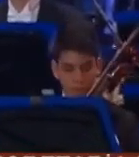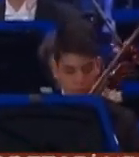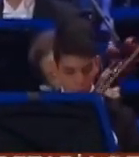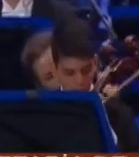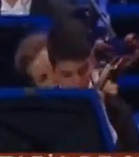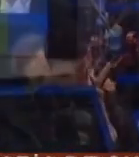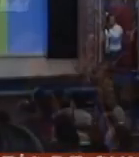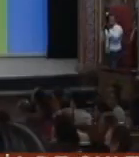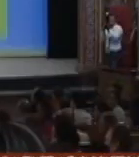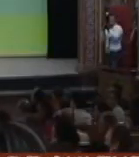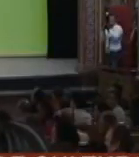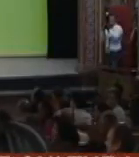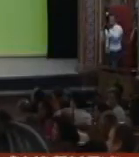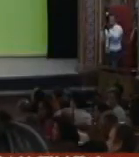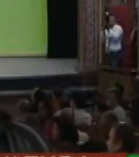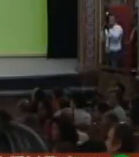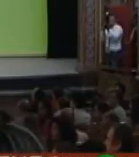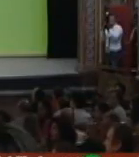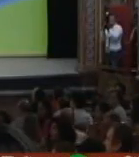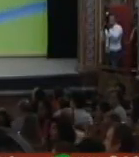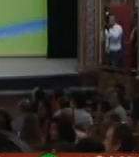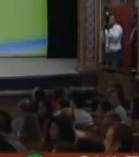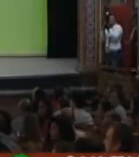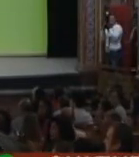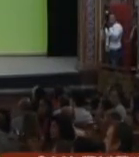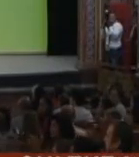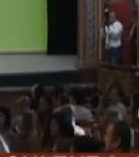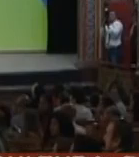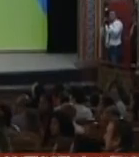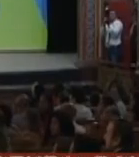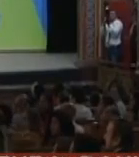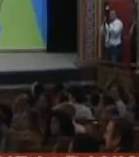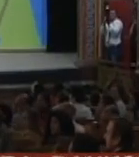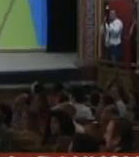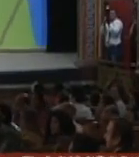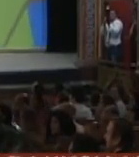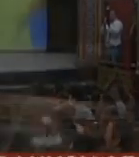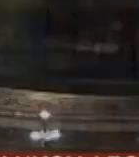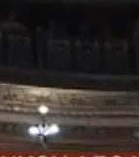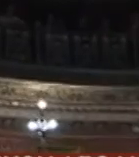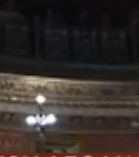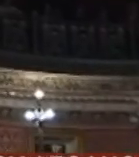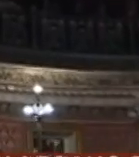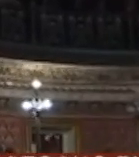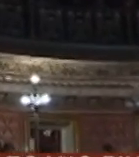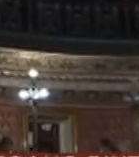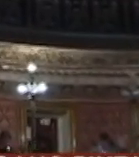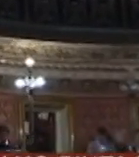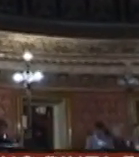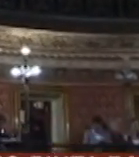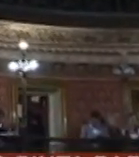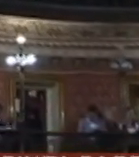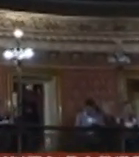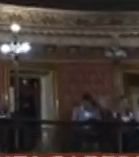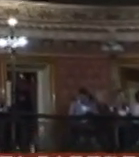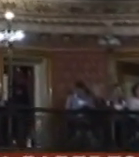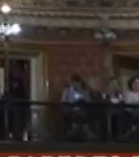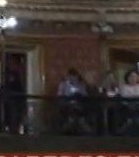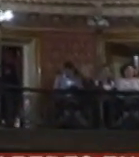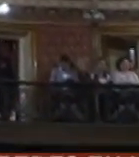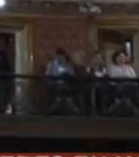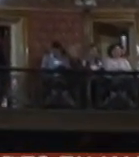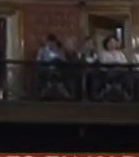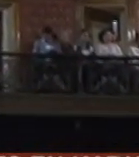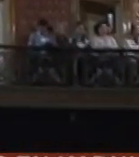en el Teatro Juárez de la ciudad de Guanajuato pero yo creo que ninguna edición se ha podido concentrar mejor